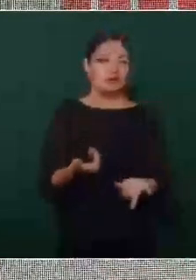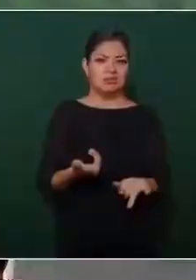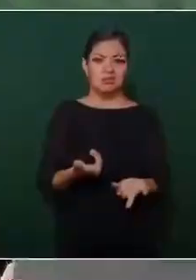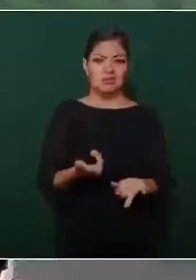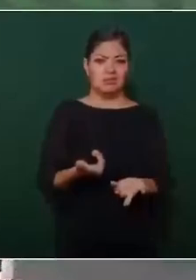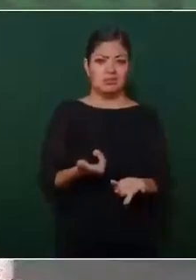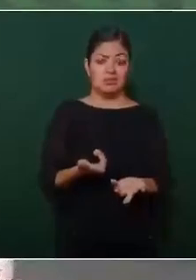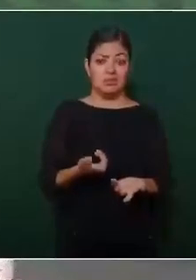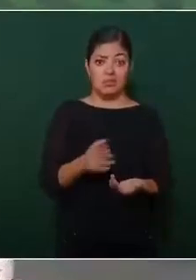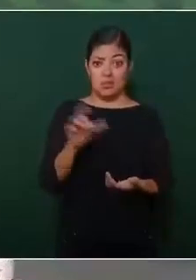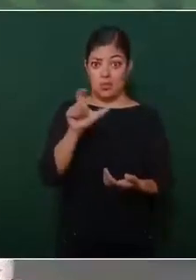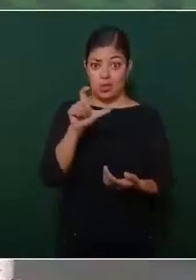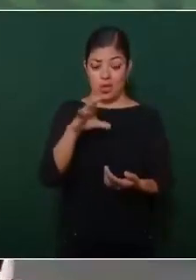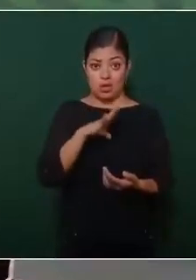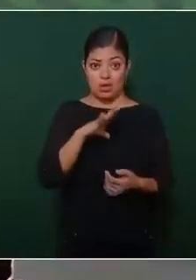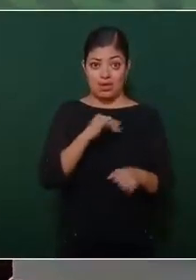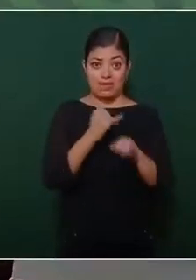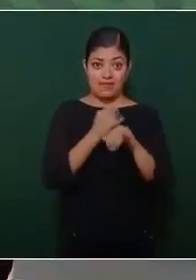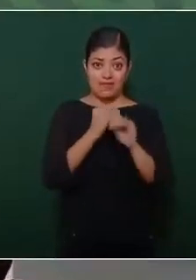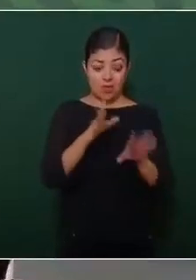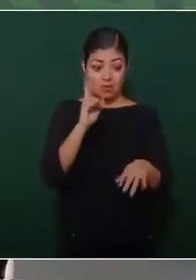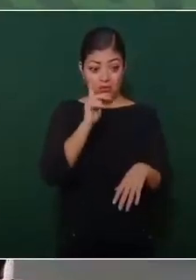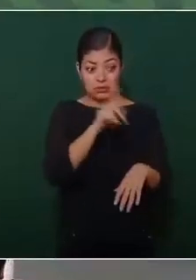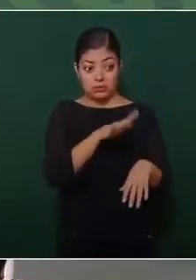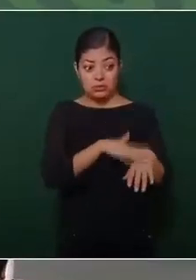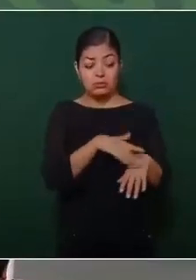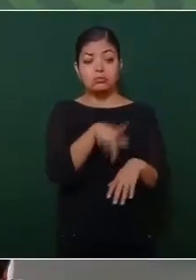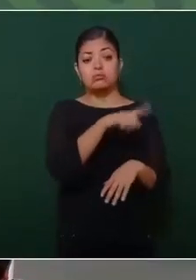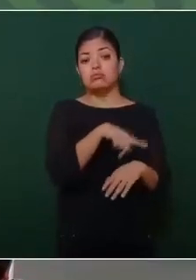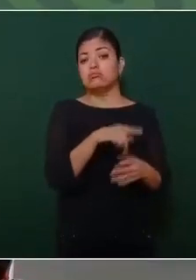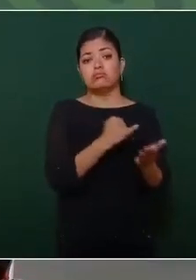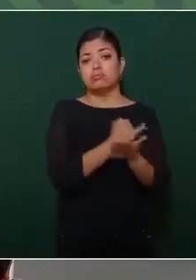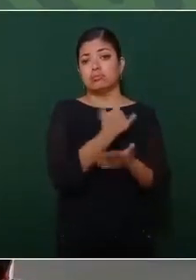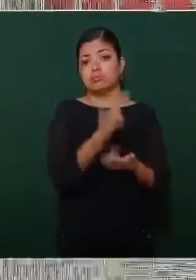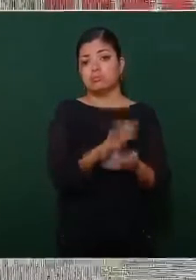Y ya teniendo la información, que cada quien decida libremente.